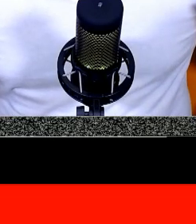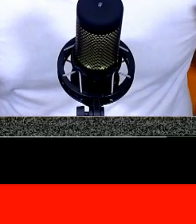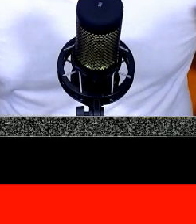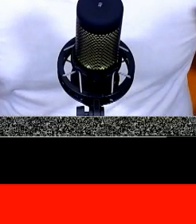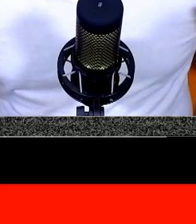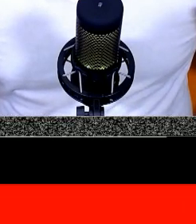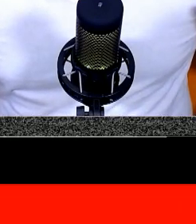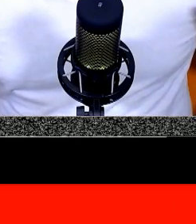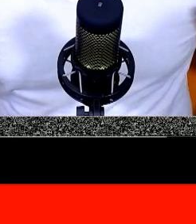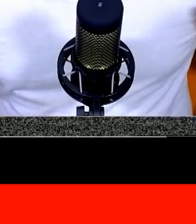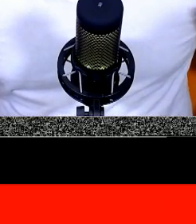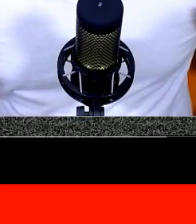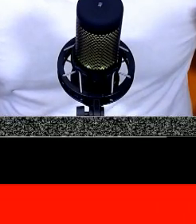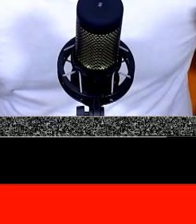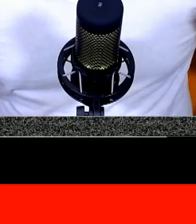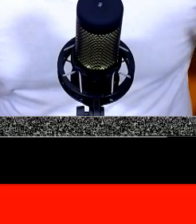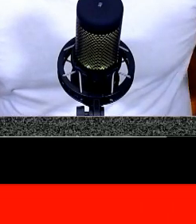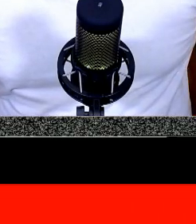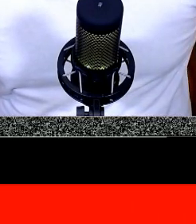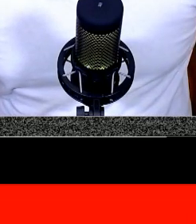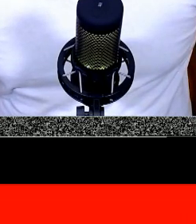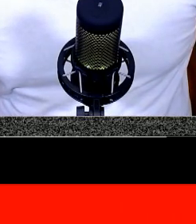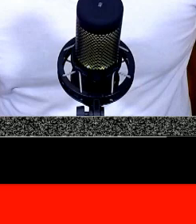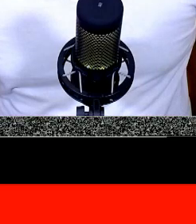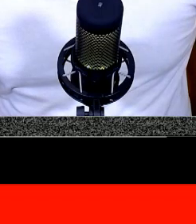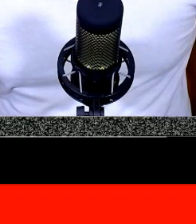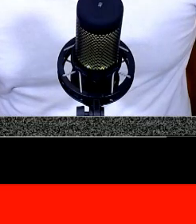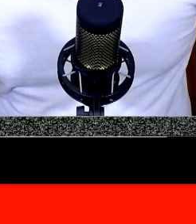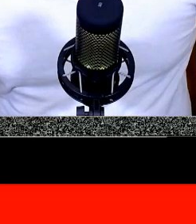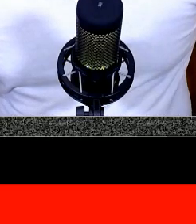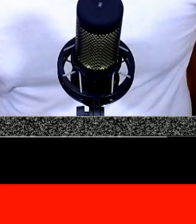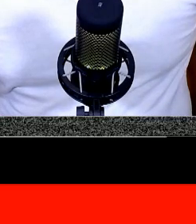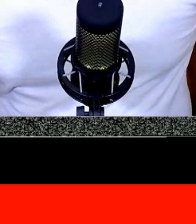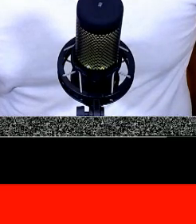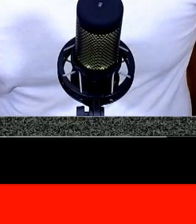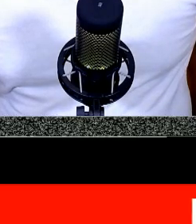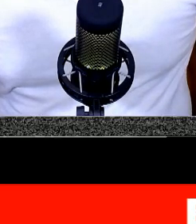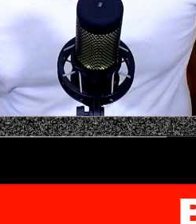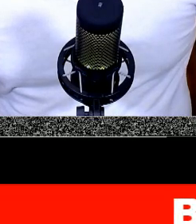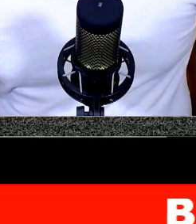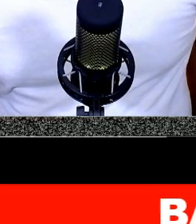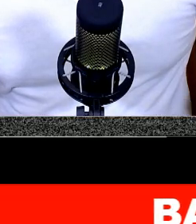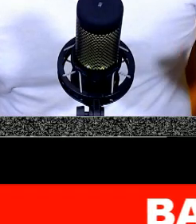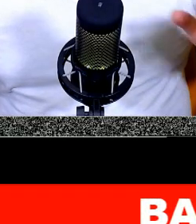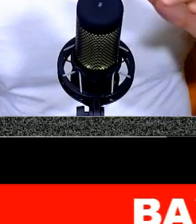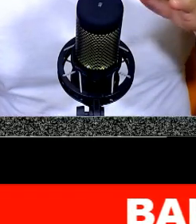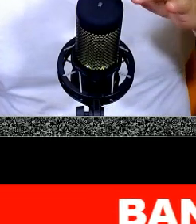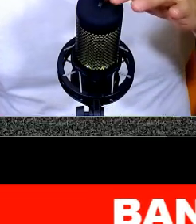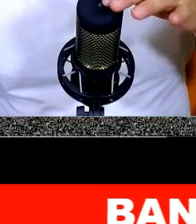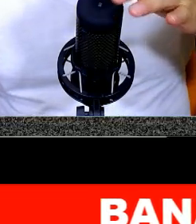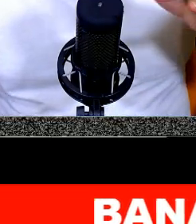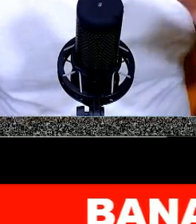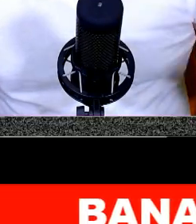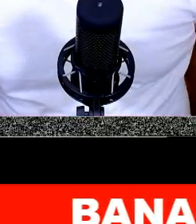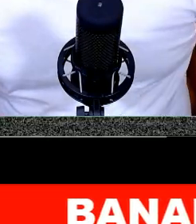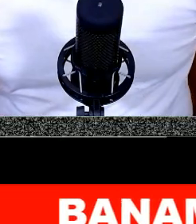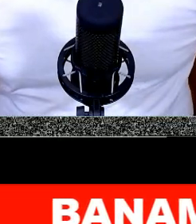Pasemos a la información a ver qué dijo el presidente de la república. Bueno, creo que